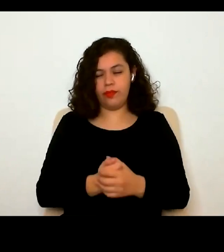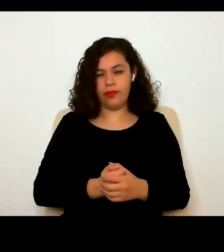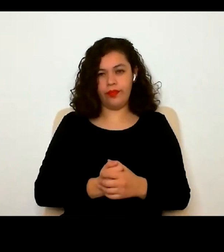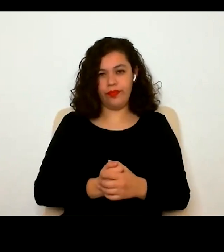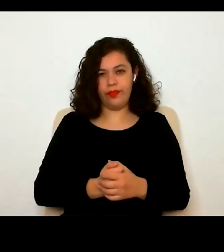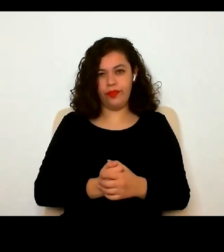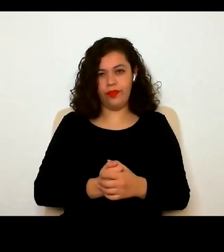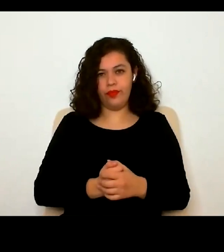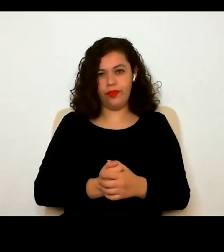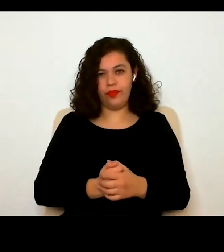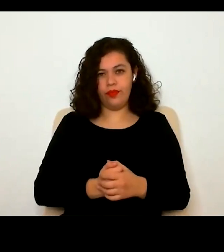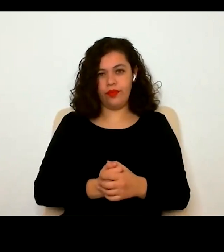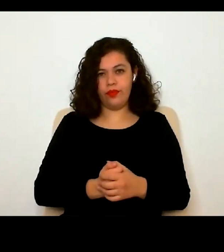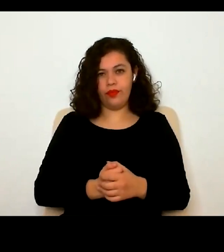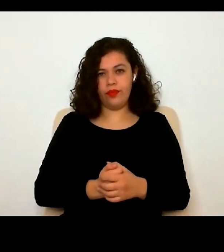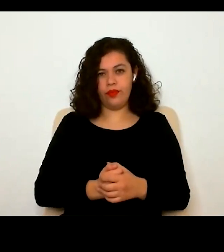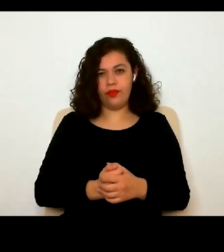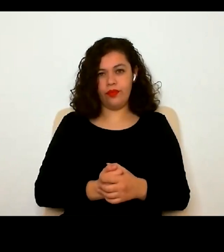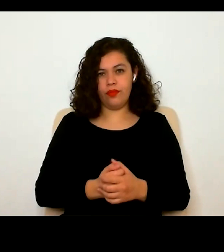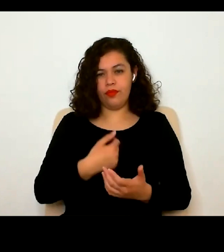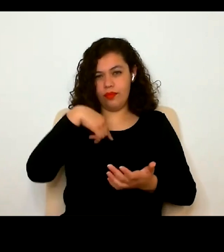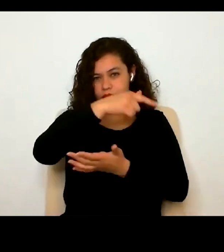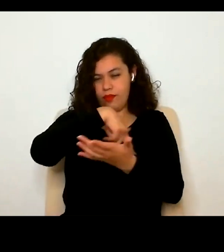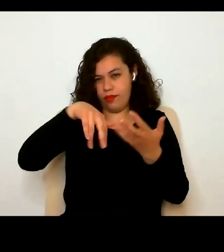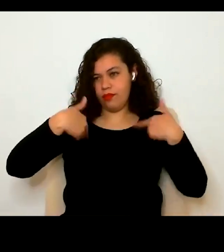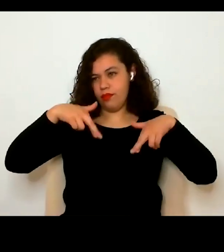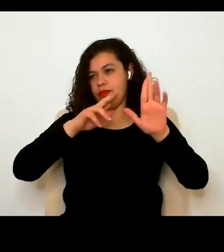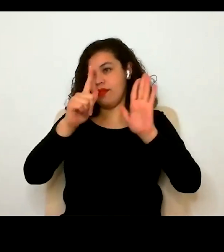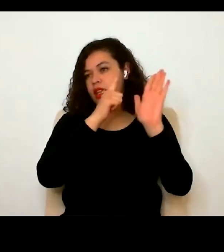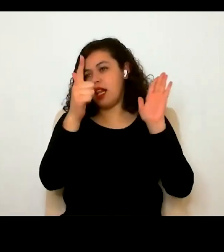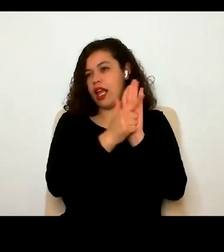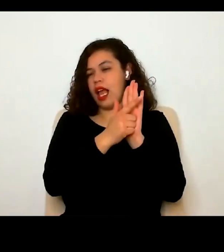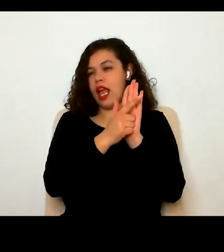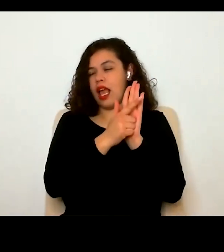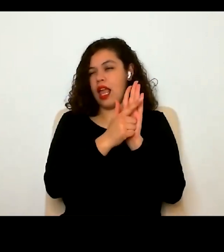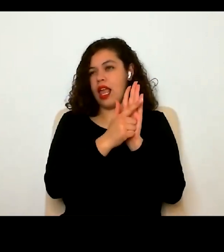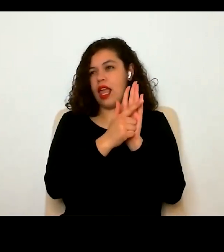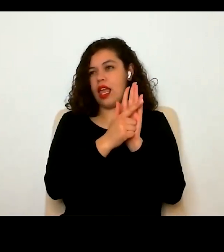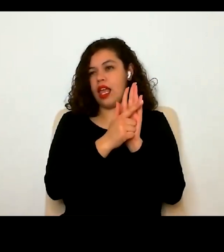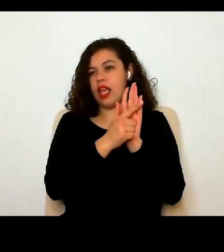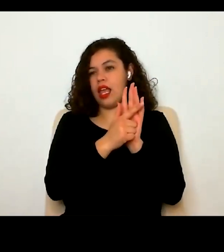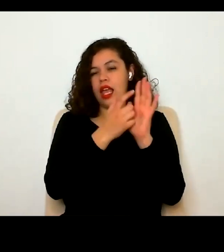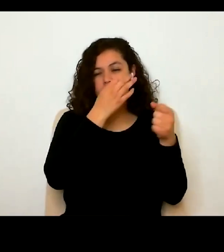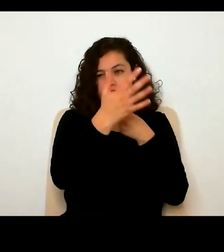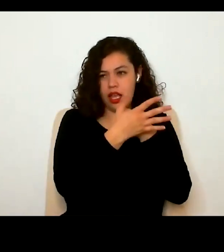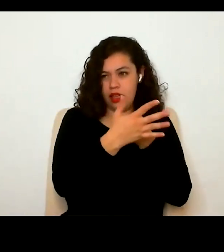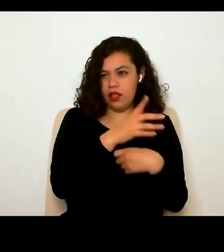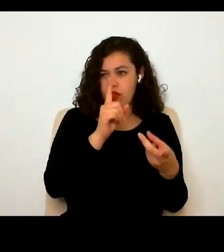¿En qué lugar puedo dar de alta al representante legal? Ah, ok. El representante legal. Voy aquí a